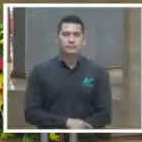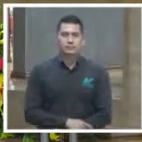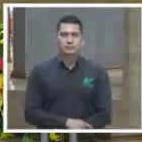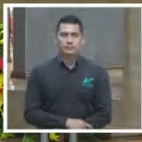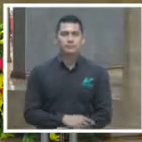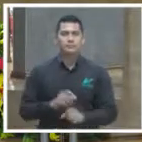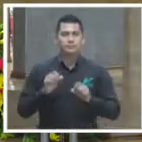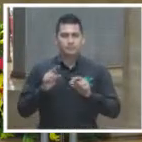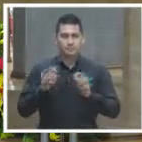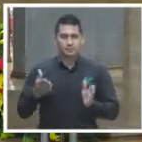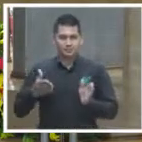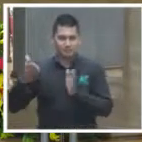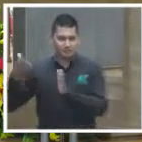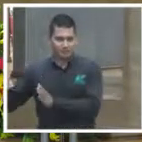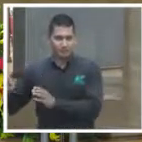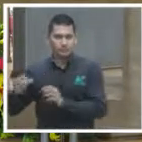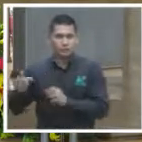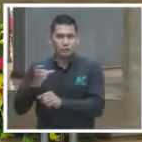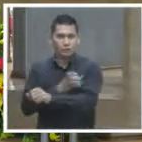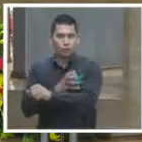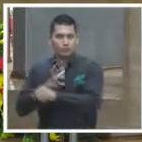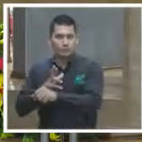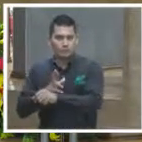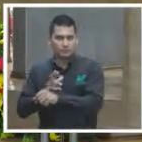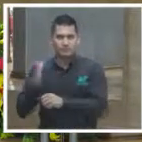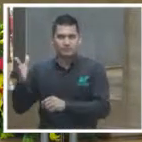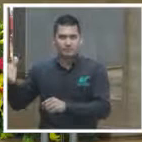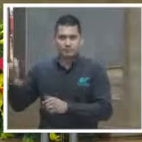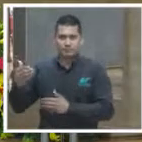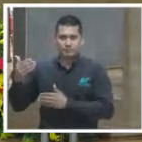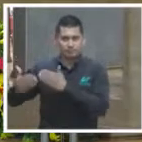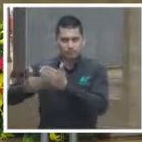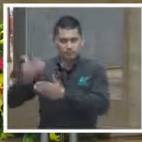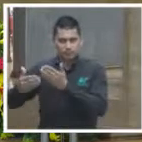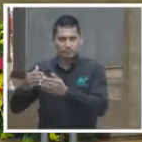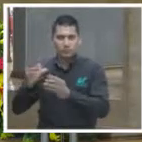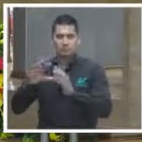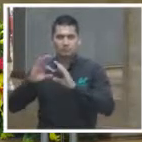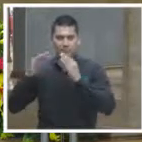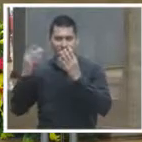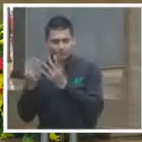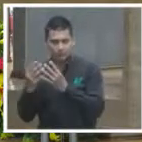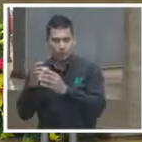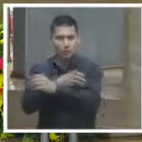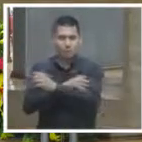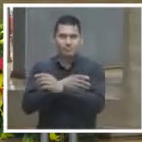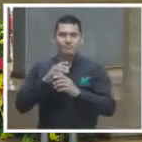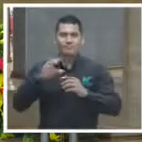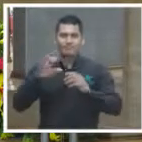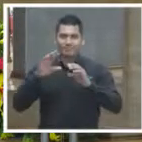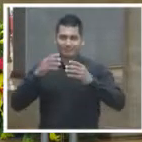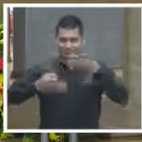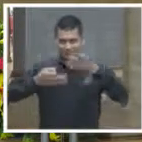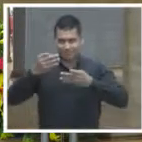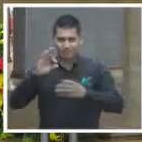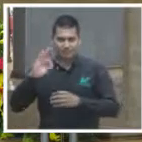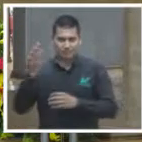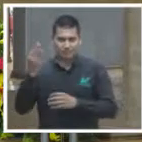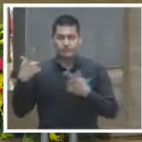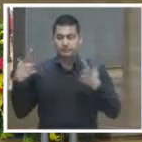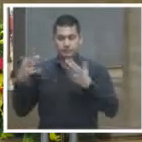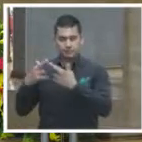Asimismo nos acompaña el coordinador de Jurisprudencia, Seguimiento y Consulta del Tribunal Electoral del Poder Judicial de la Federación, maestro